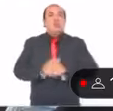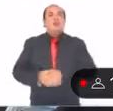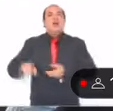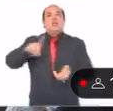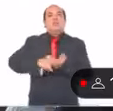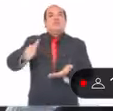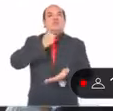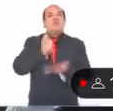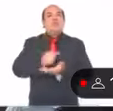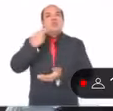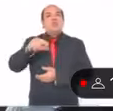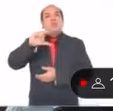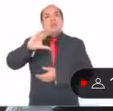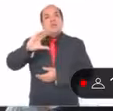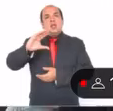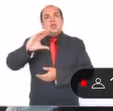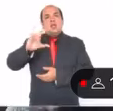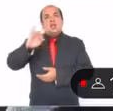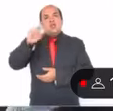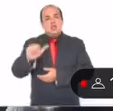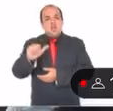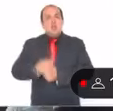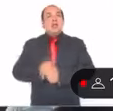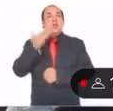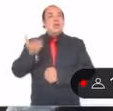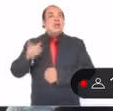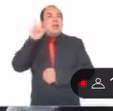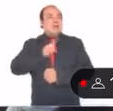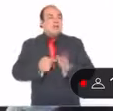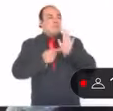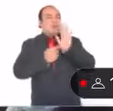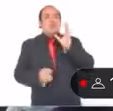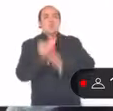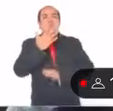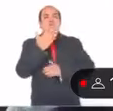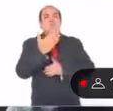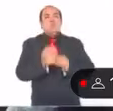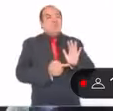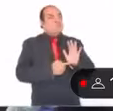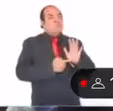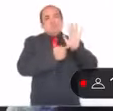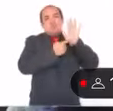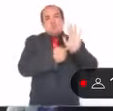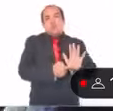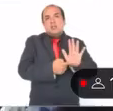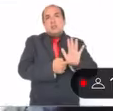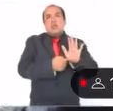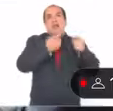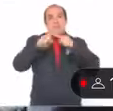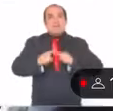ciudad, Claudia Galaví Sánchez, que ha dado un nuevo rostro a las alcaldías, a las unidades